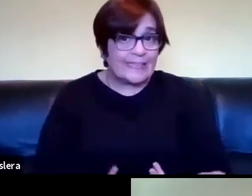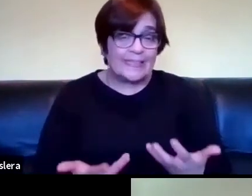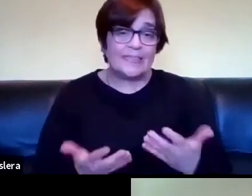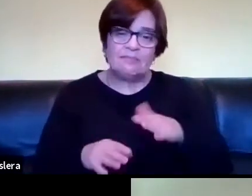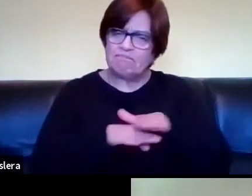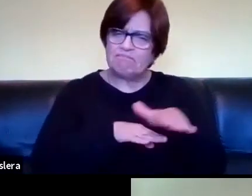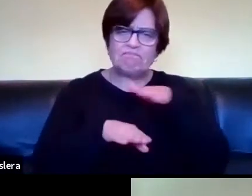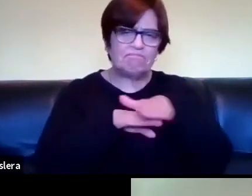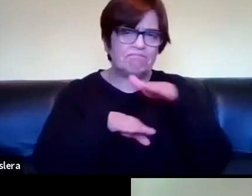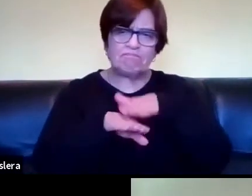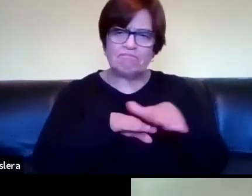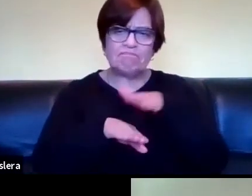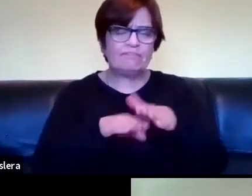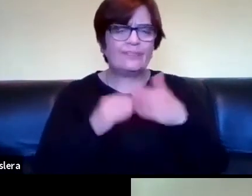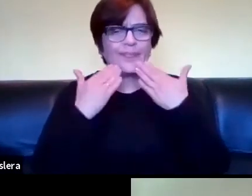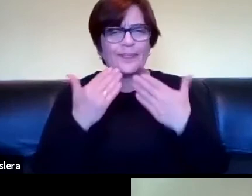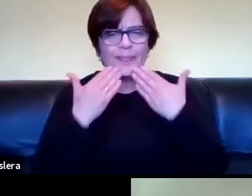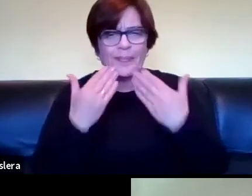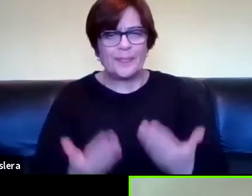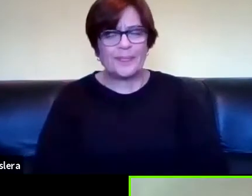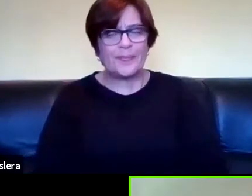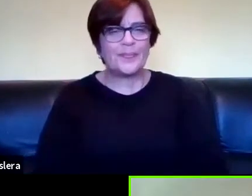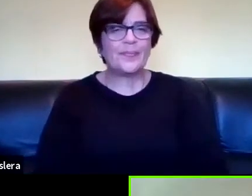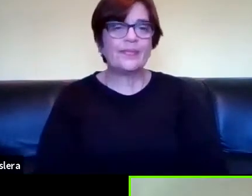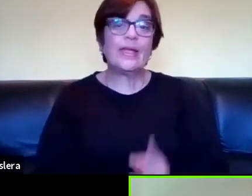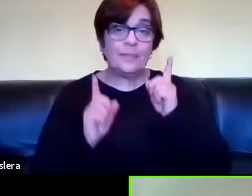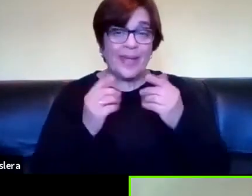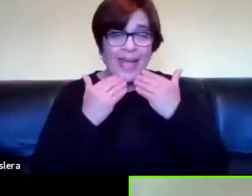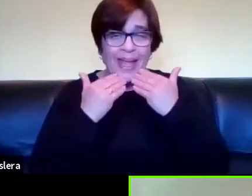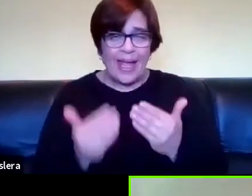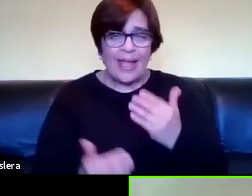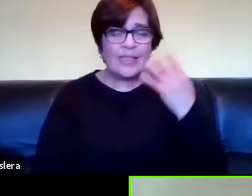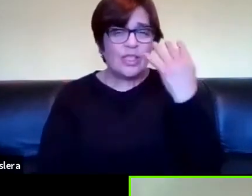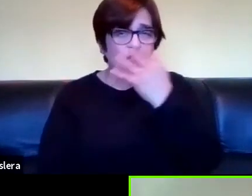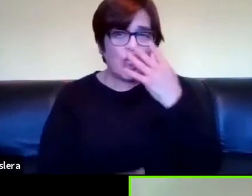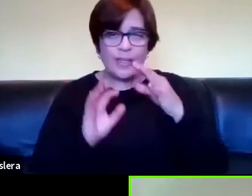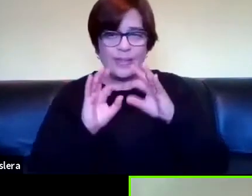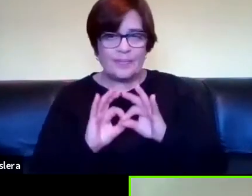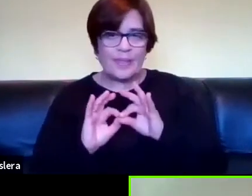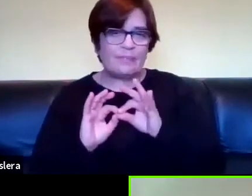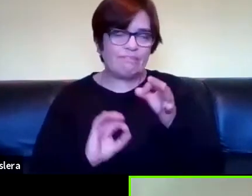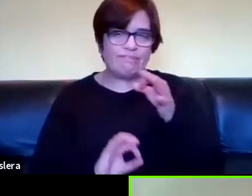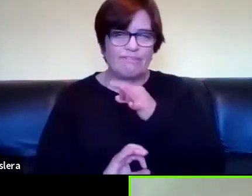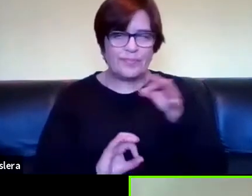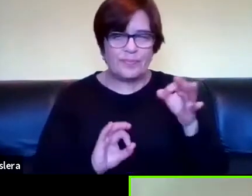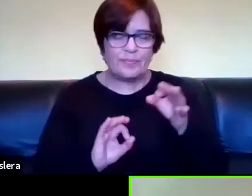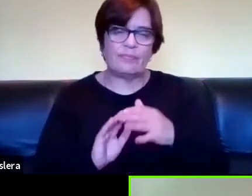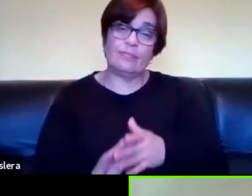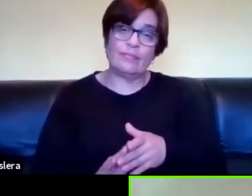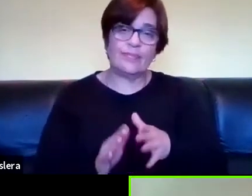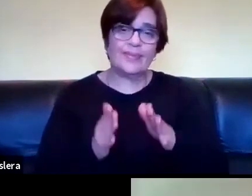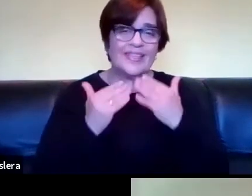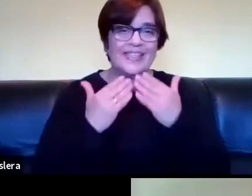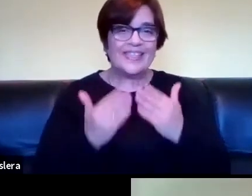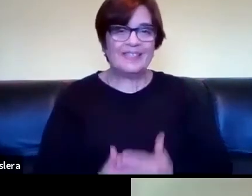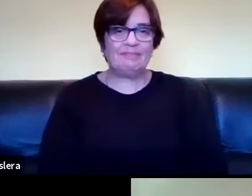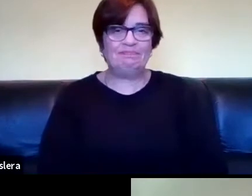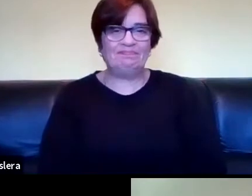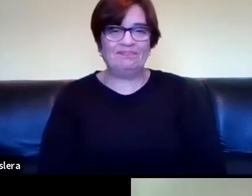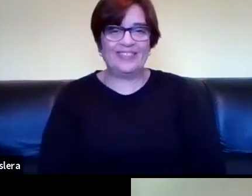felicitaciones muchas gracias y agradecer a Soledad también por la interpretación brillante que acaba de hacer